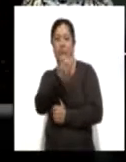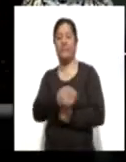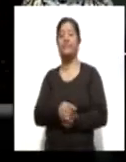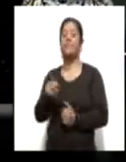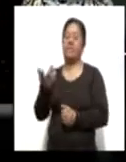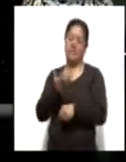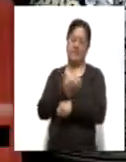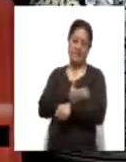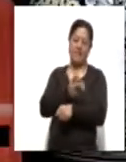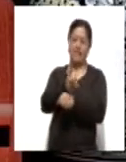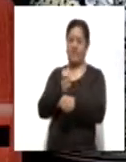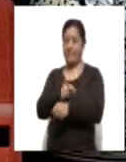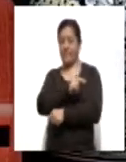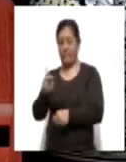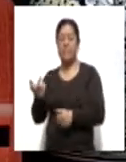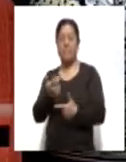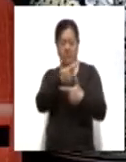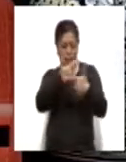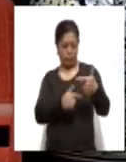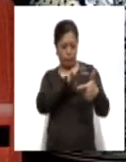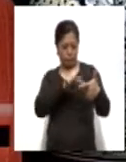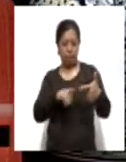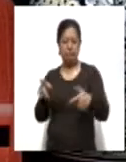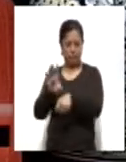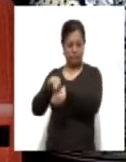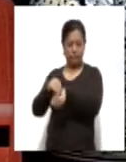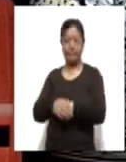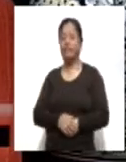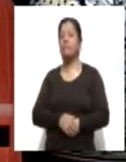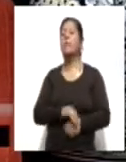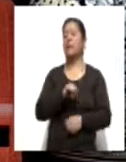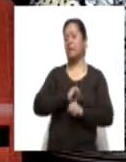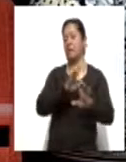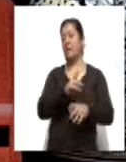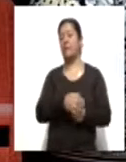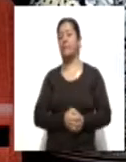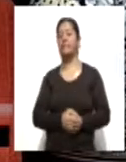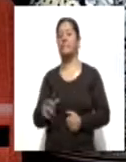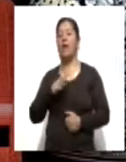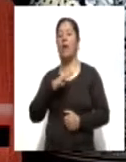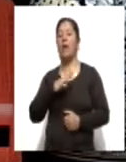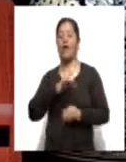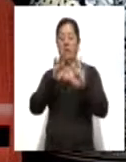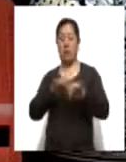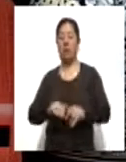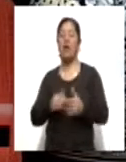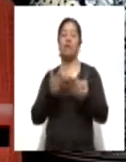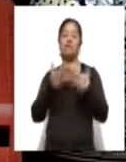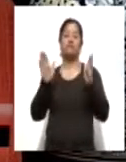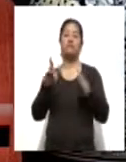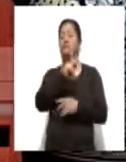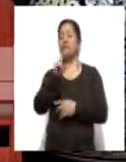requisitos son los siguientes y se trata de una convocatoria, como ya dije, abierta para hombres y mujeres